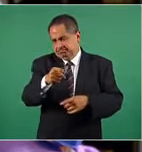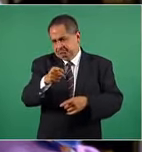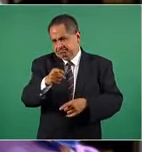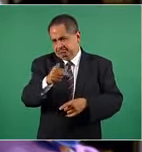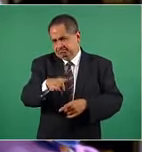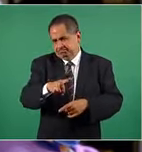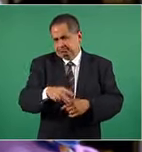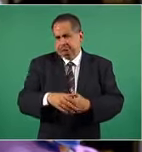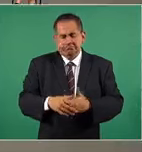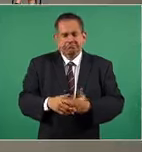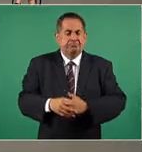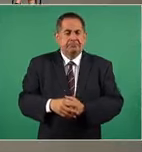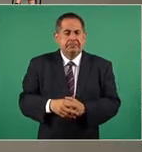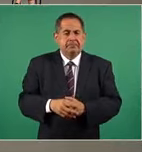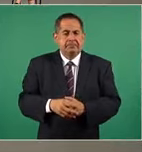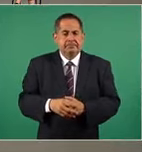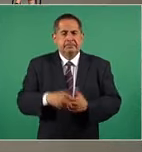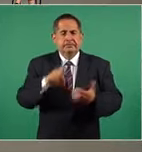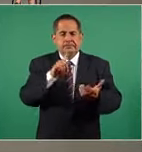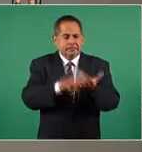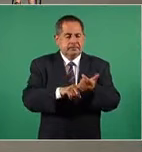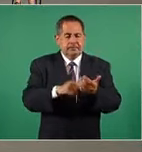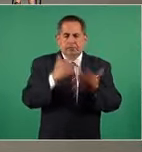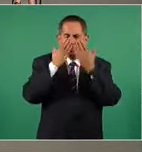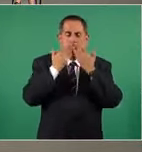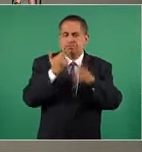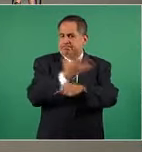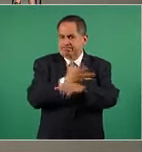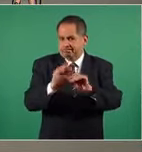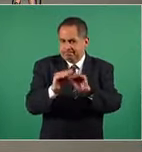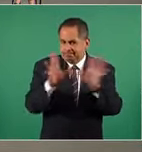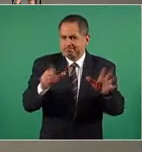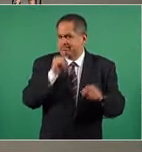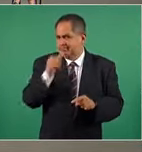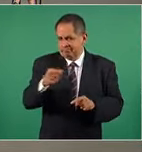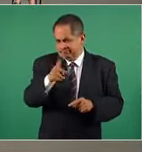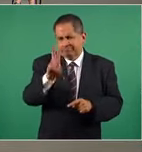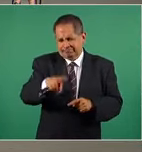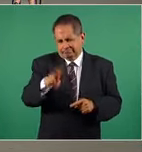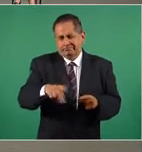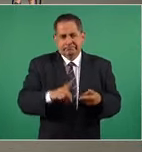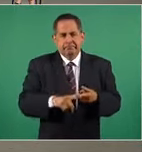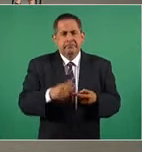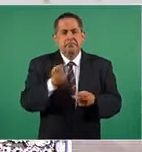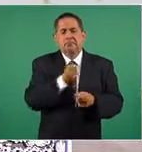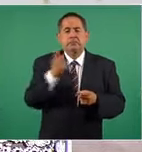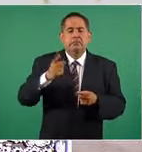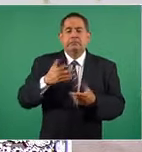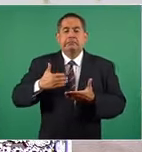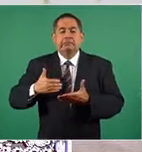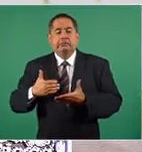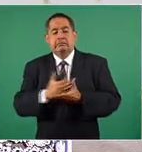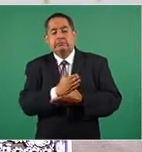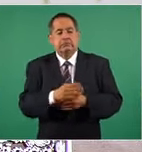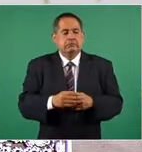Hay falta de transparencia, hay quienes están interviniendo